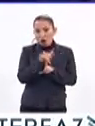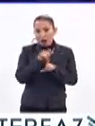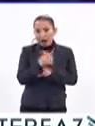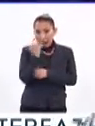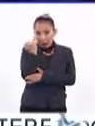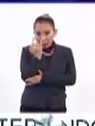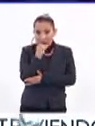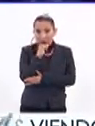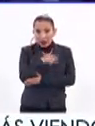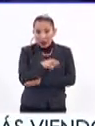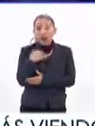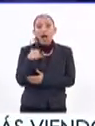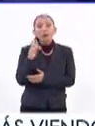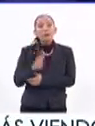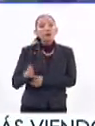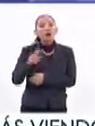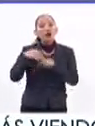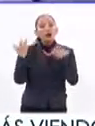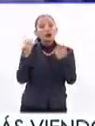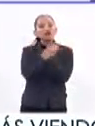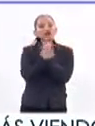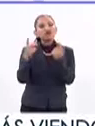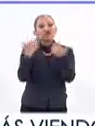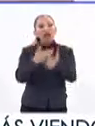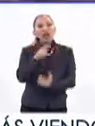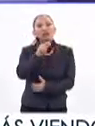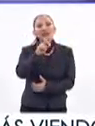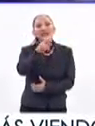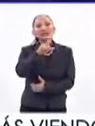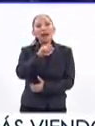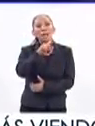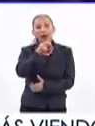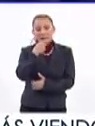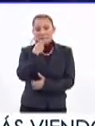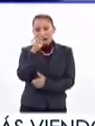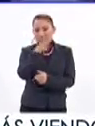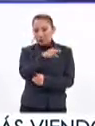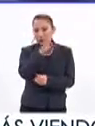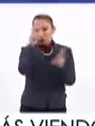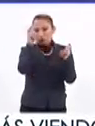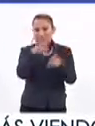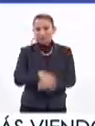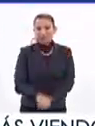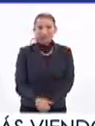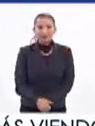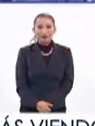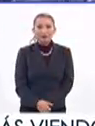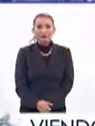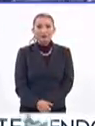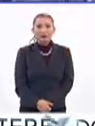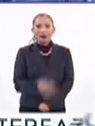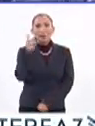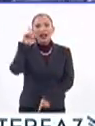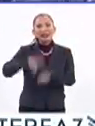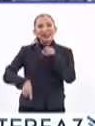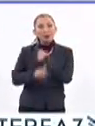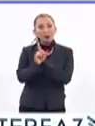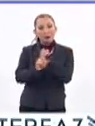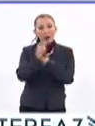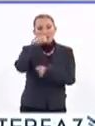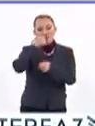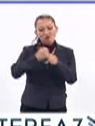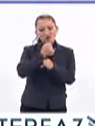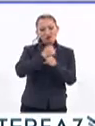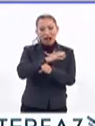en preescolar? Hoy es miércoles de Convivencia Armónica y Trixia Valle viene a platicarnos al respecto. Para abatir el problema de la